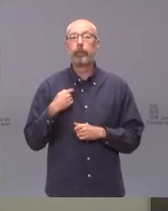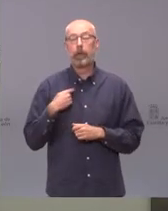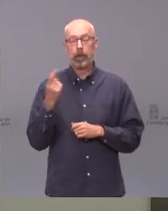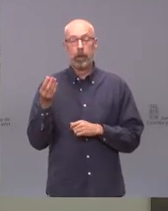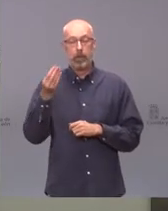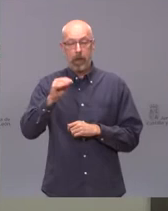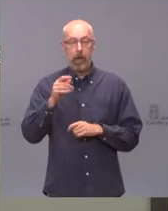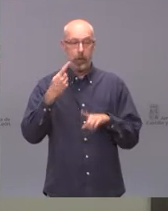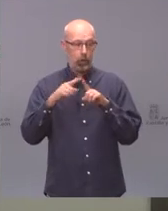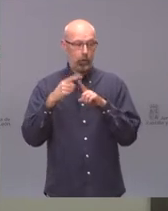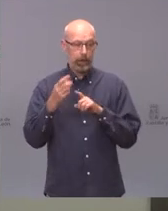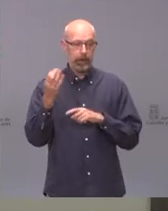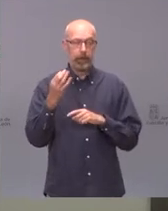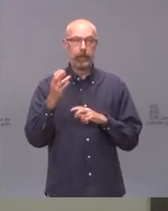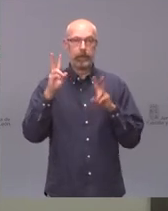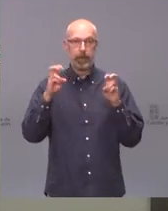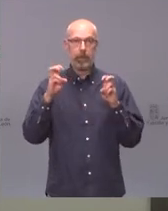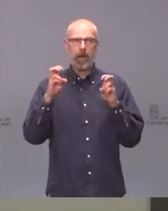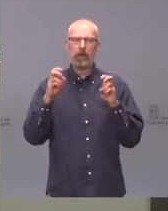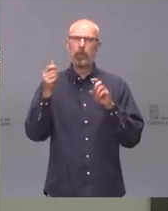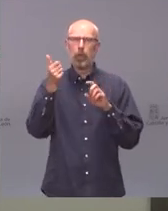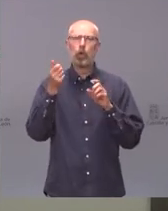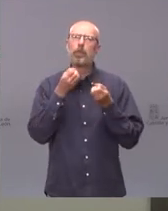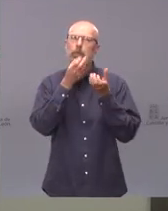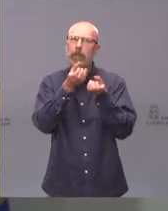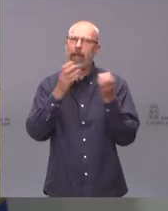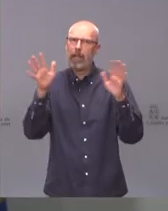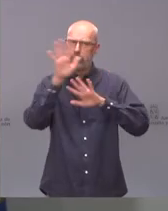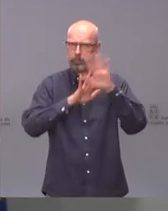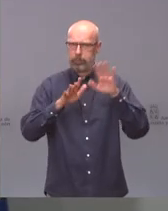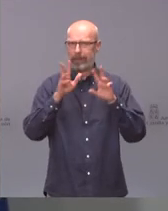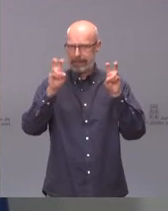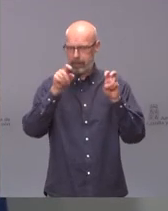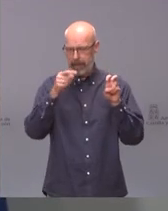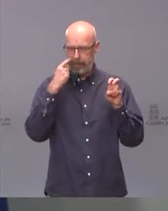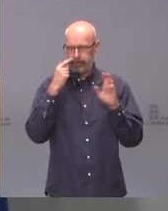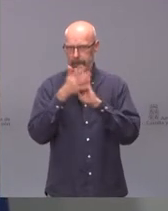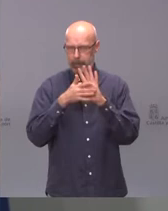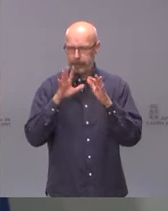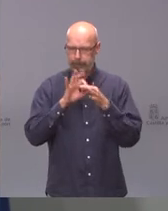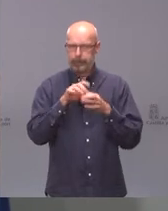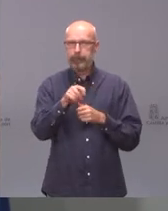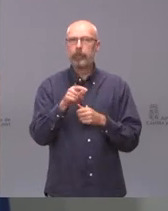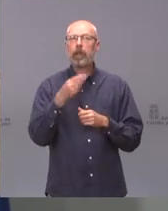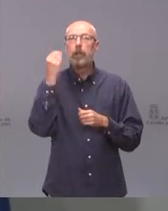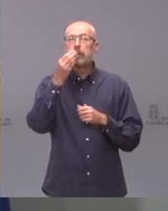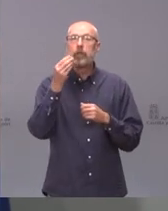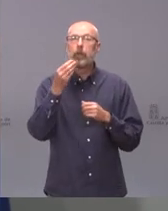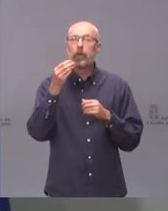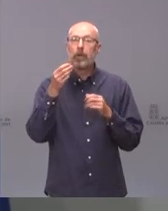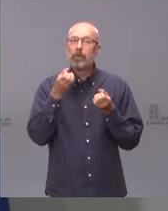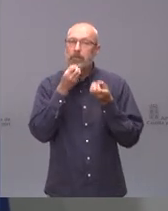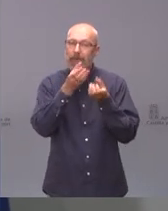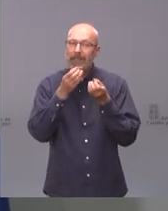diferencia de mensajes y la confusión. Es decir, yo creo que no son mensajes incompatibles, sino todo lo